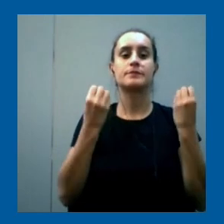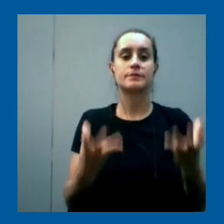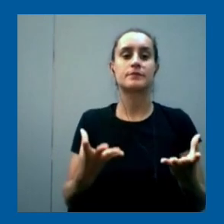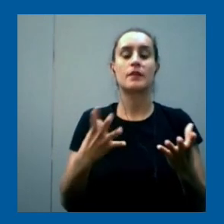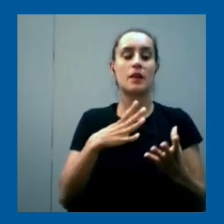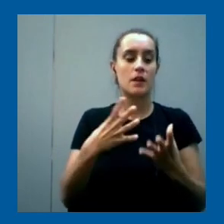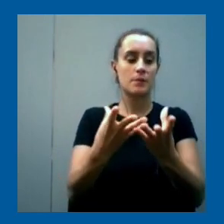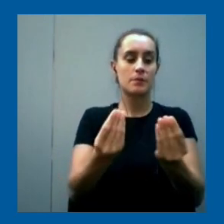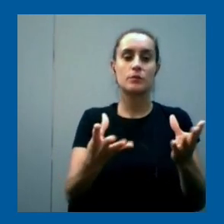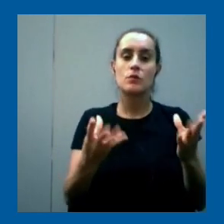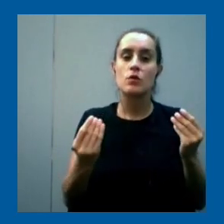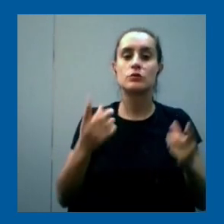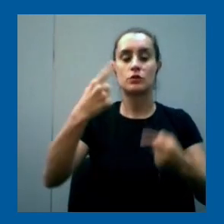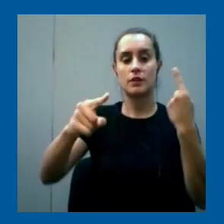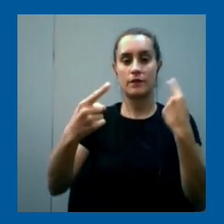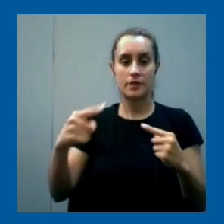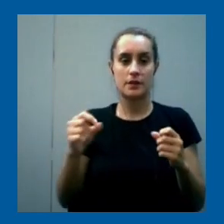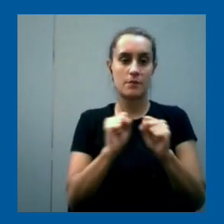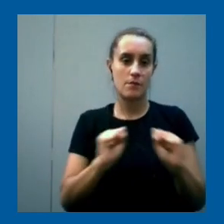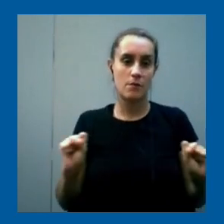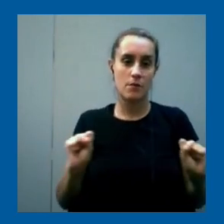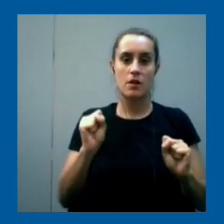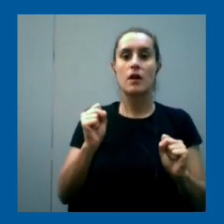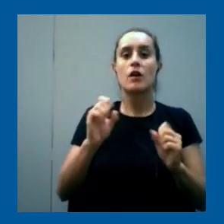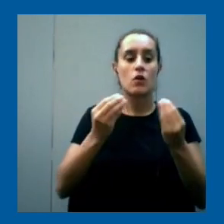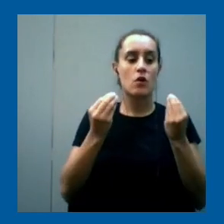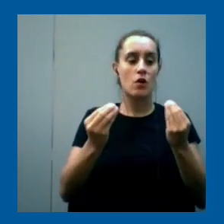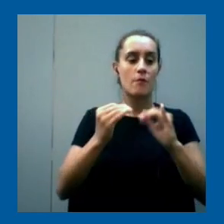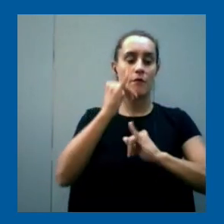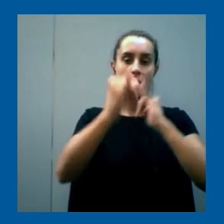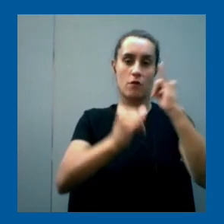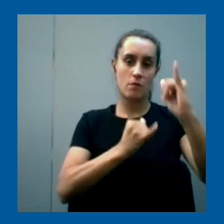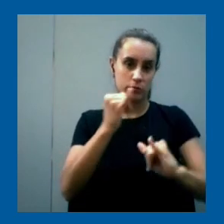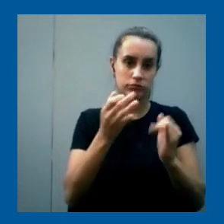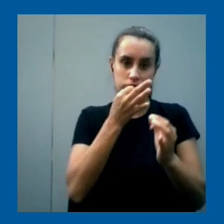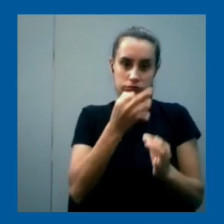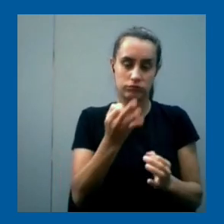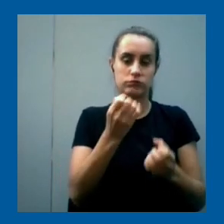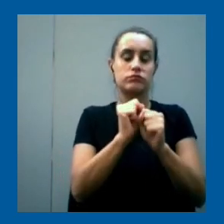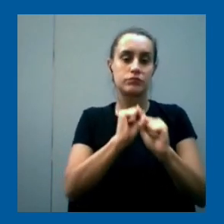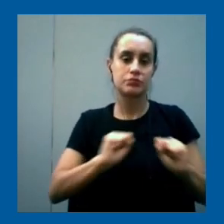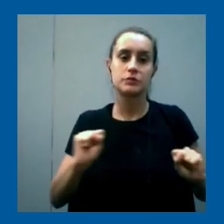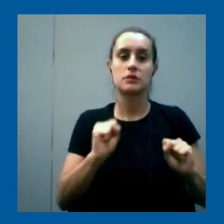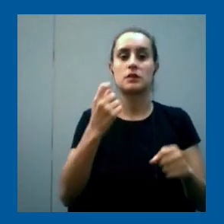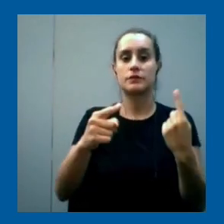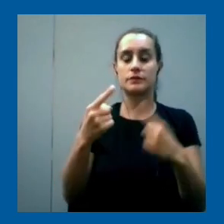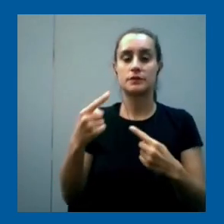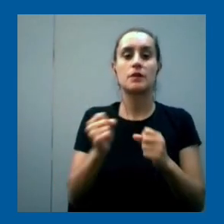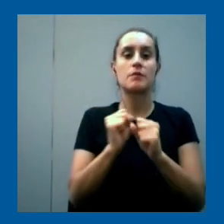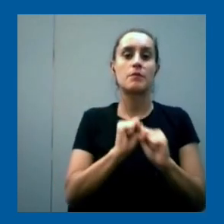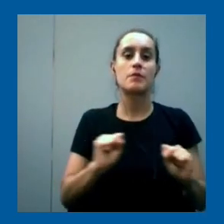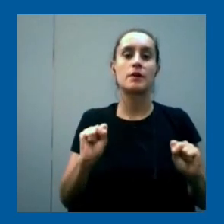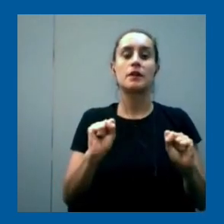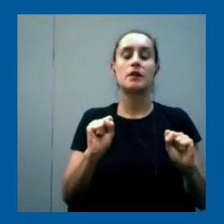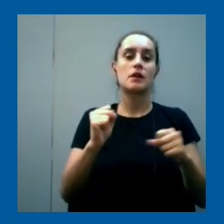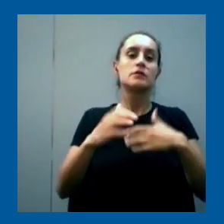digamos la capacidad de procesamiento ahora del manejo de información y la capacidad de simulación nos permite desarrollar un montón de cosas